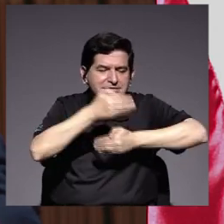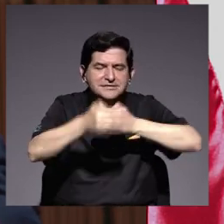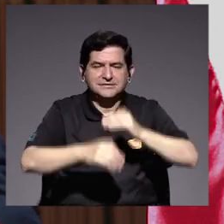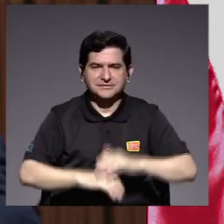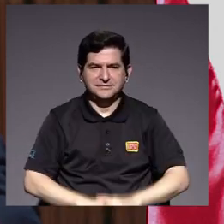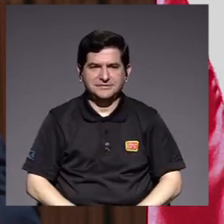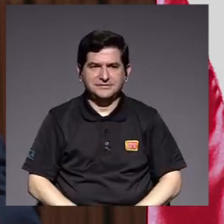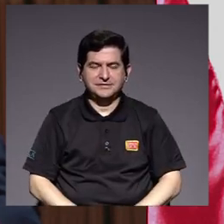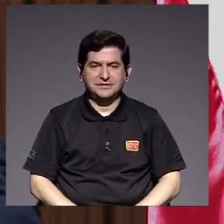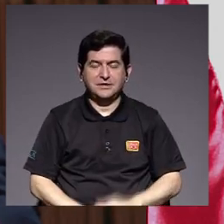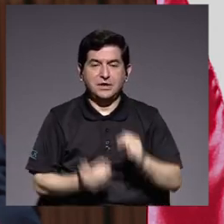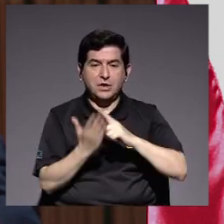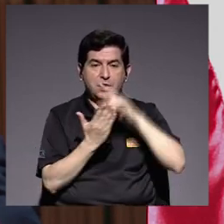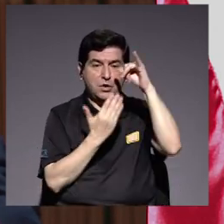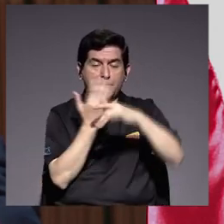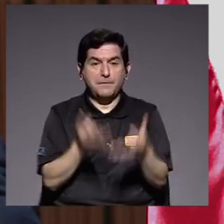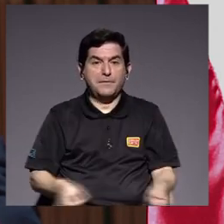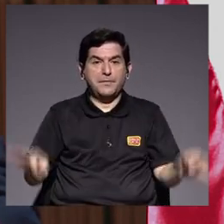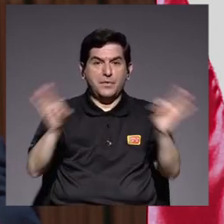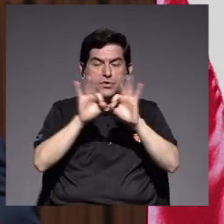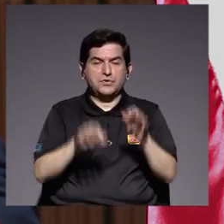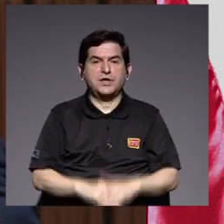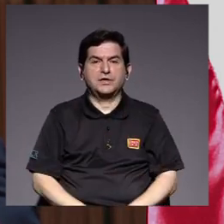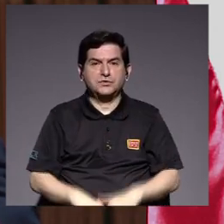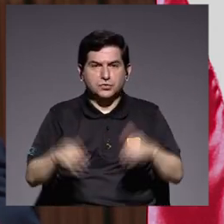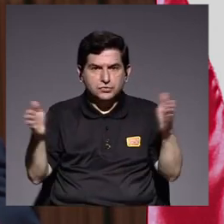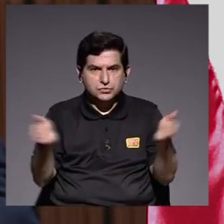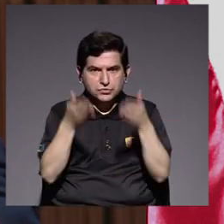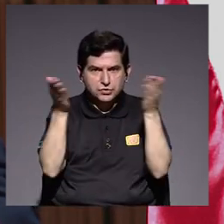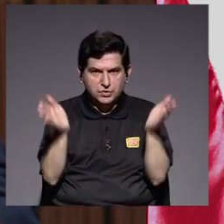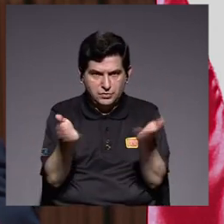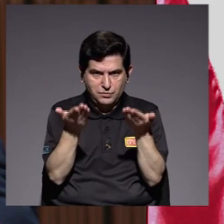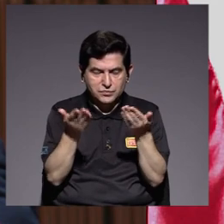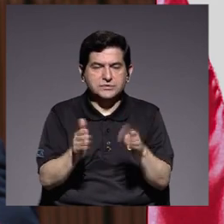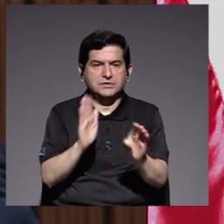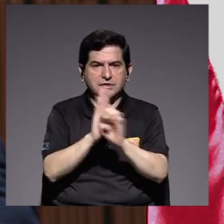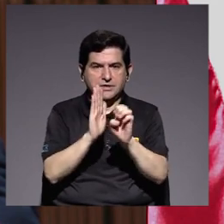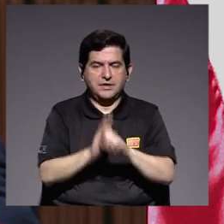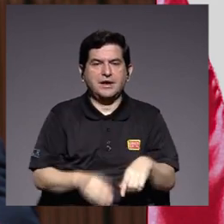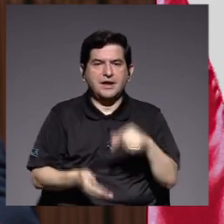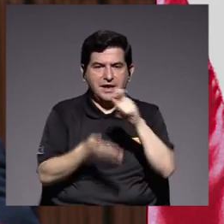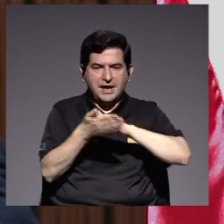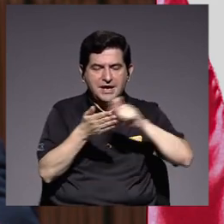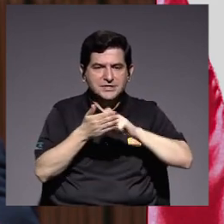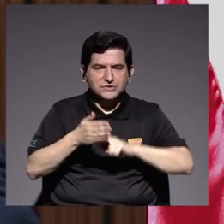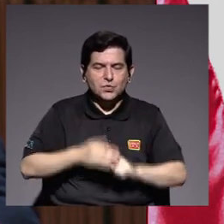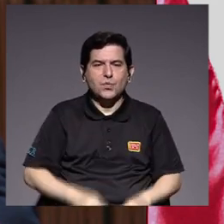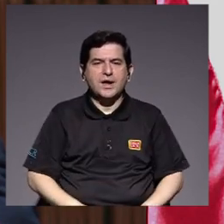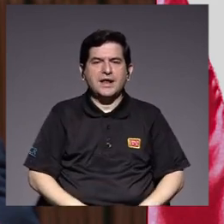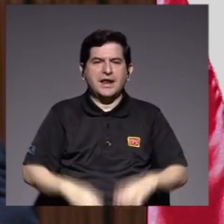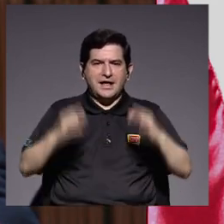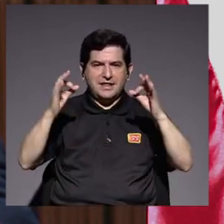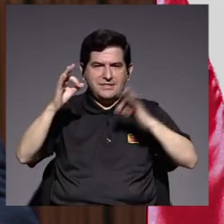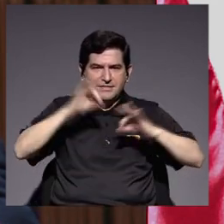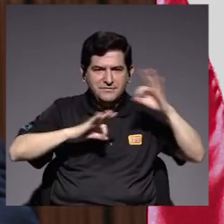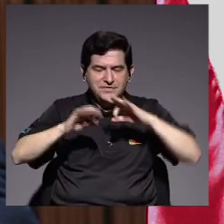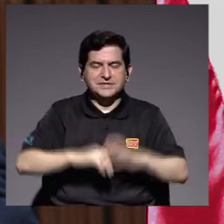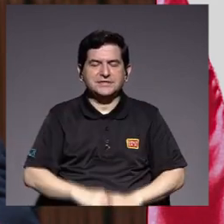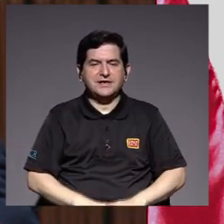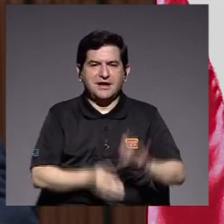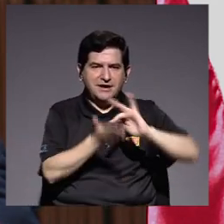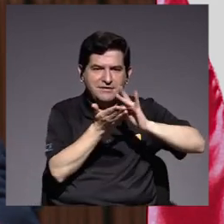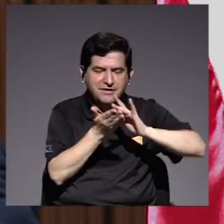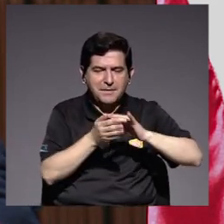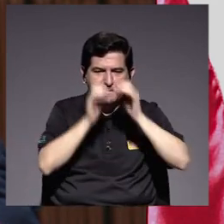para que proyectos tan relevantes como los impulsados entre otros por la escuela de física las facultades de farmacia